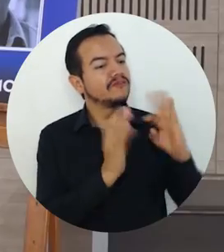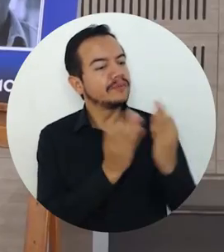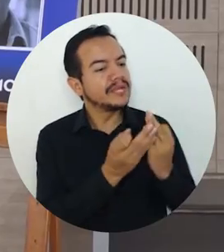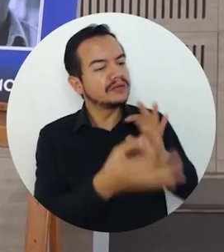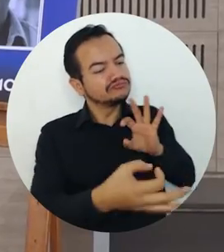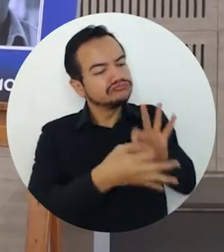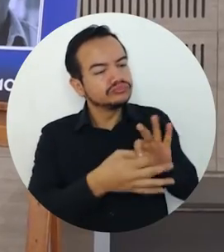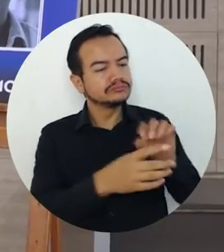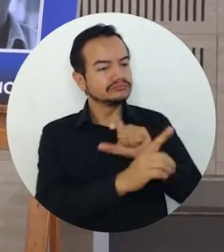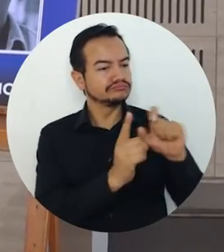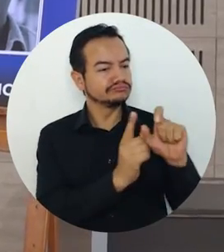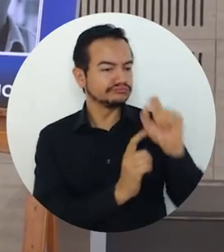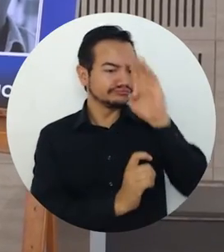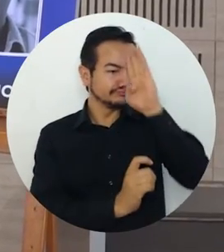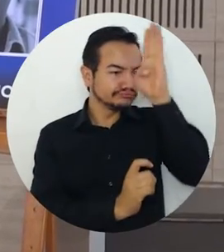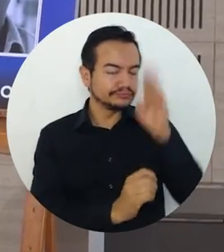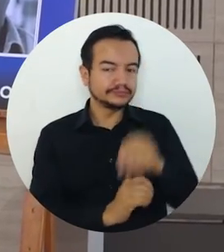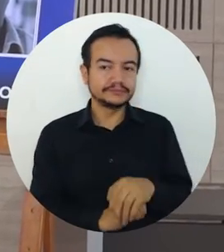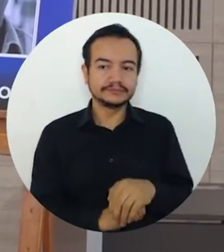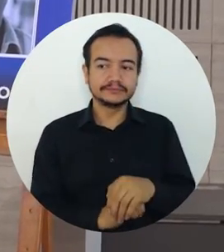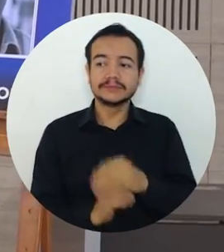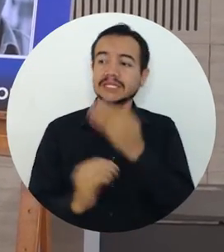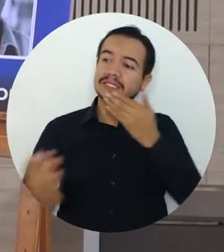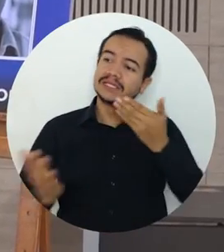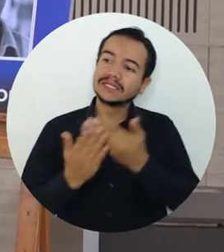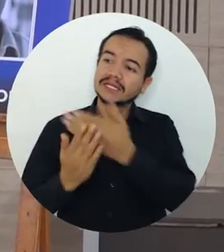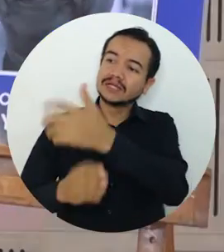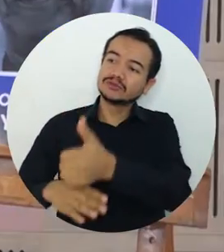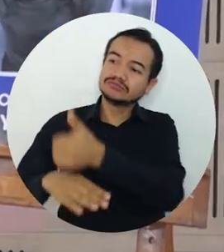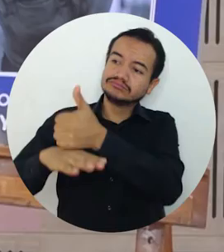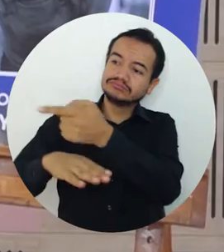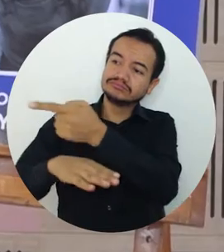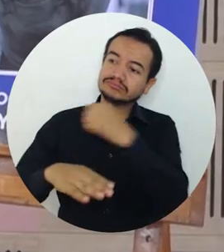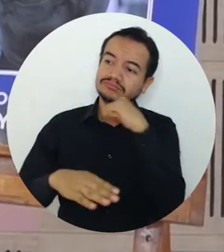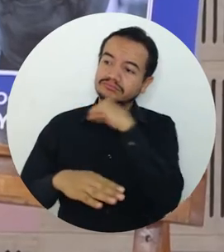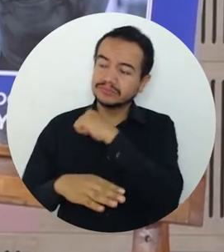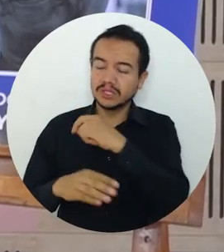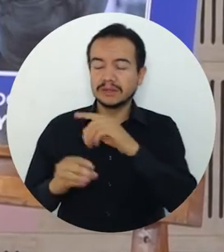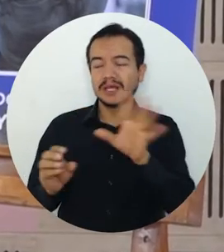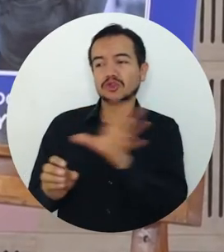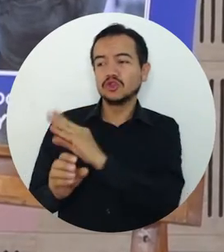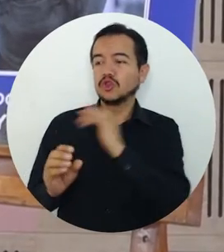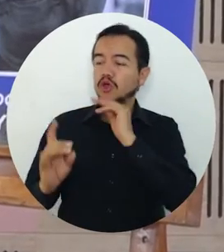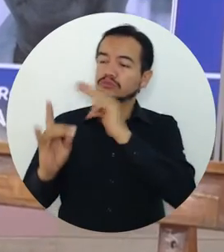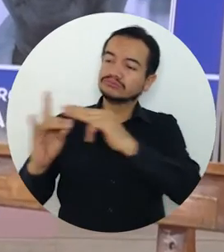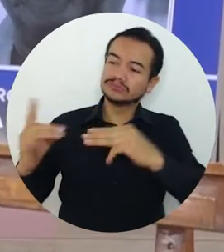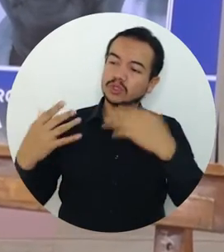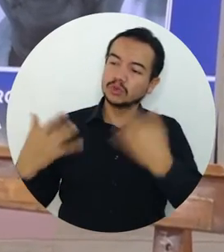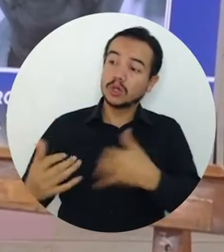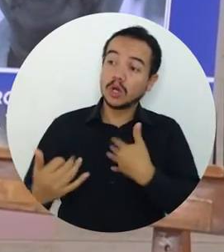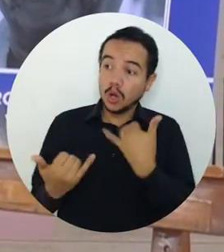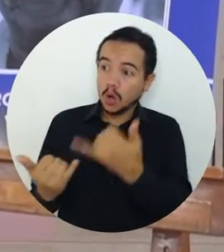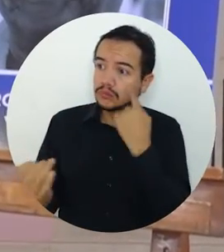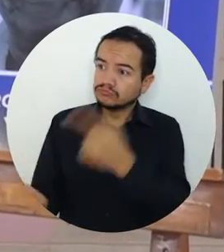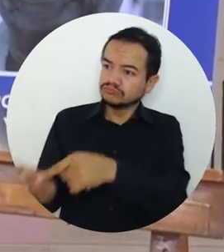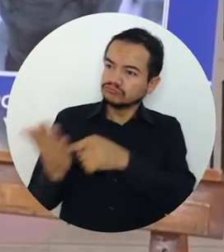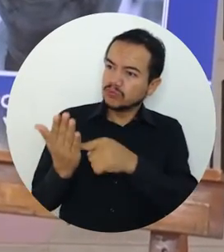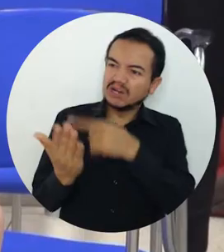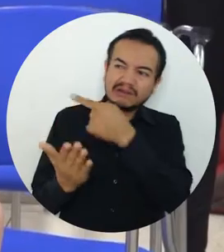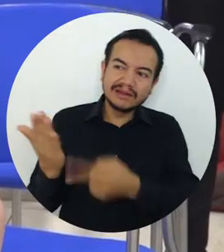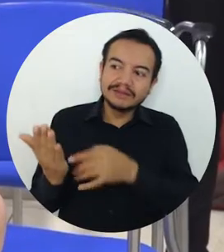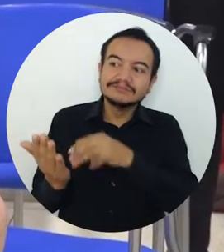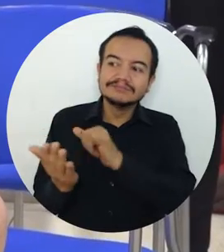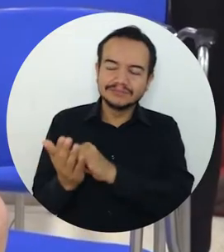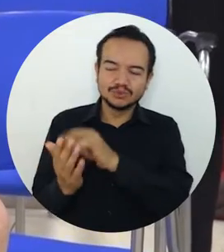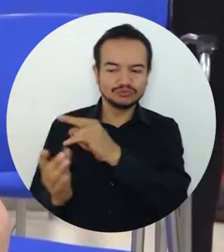familia. Los más grandes agradecimientos al doctor Pablo Vera Salazar, a todo el equipo de esta gran alma mater. Hoy están dando muestras de lo